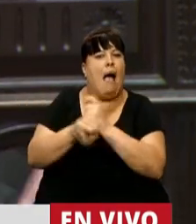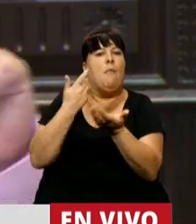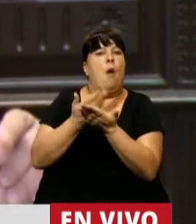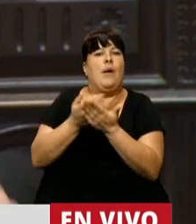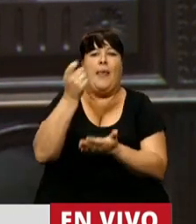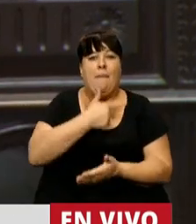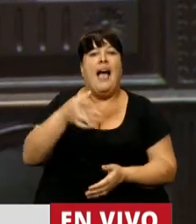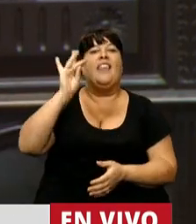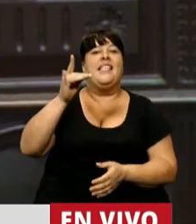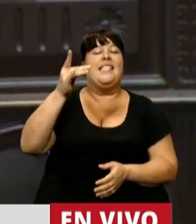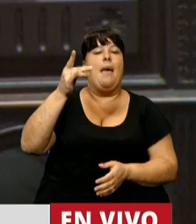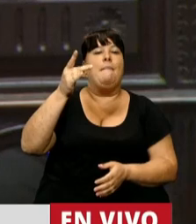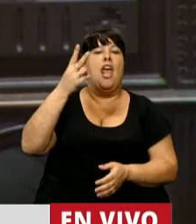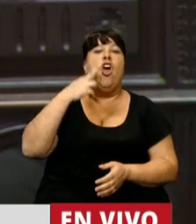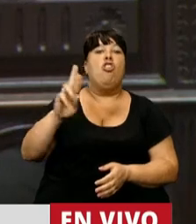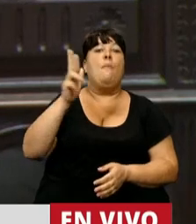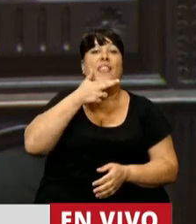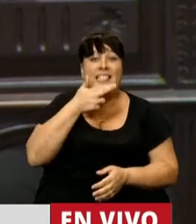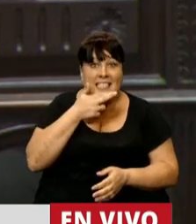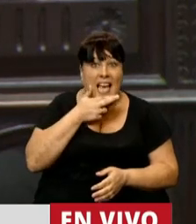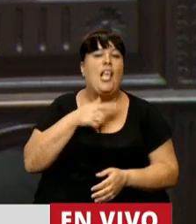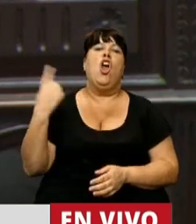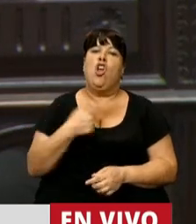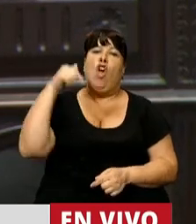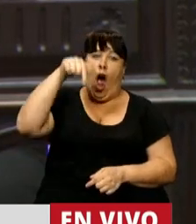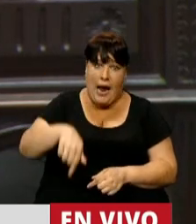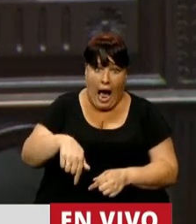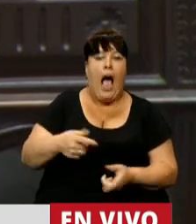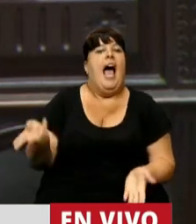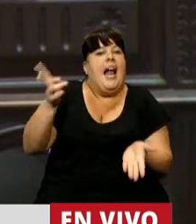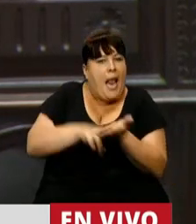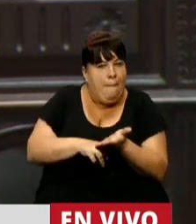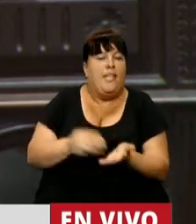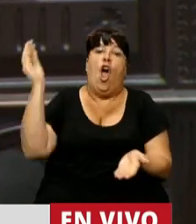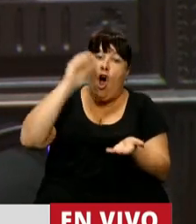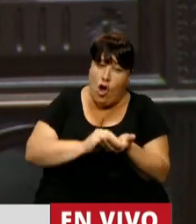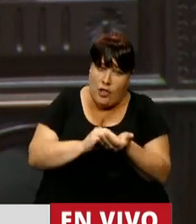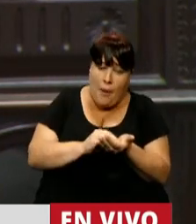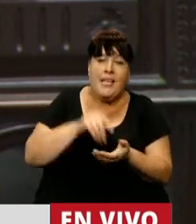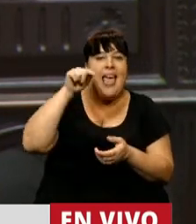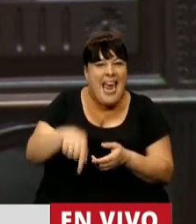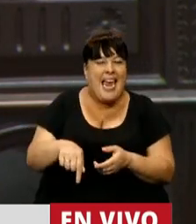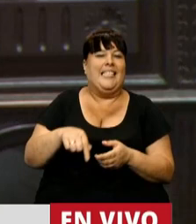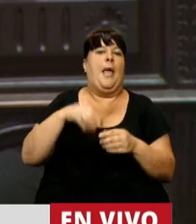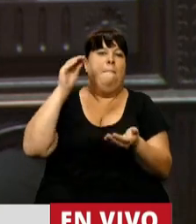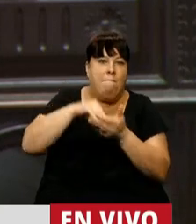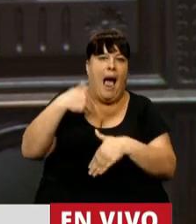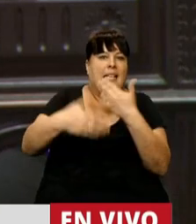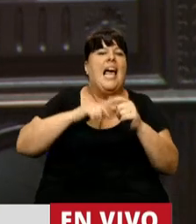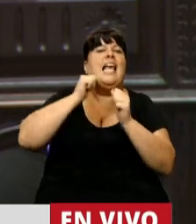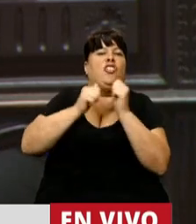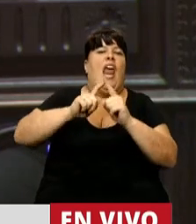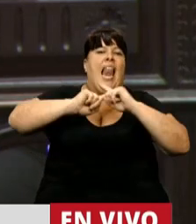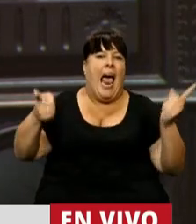propuesto por Macri en diciembre del 2017, nosotros venimos acá a ratificar una vez más que este es un mojón más en una